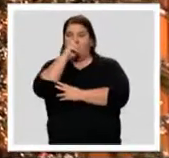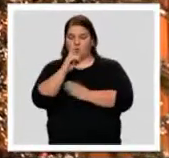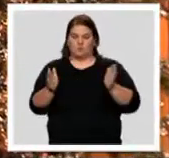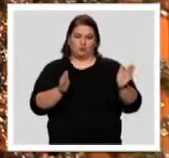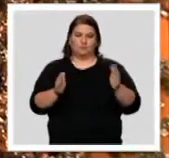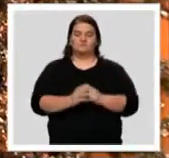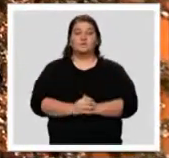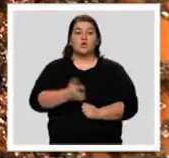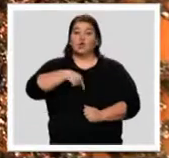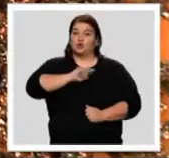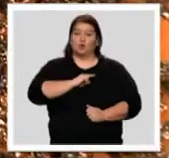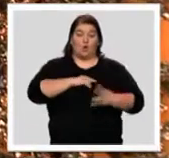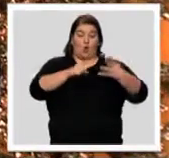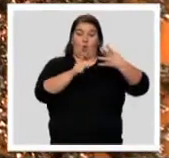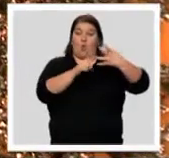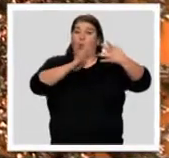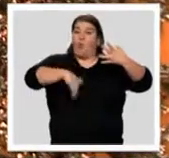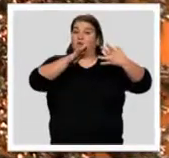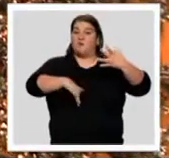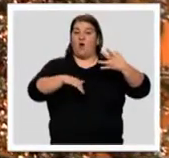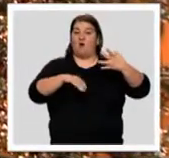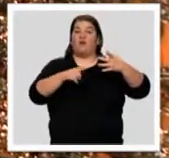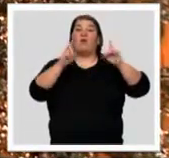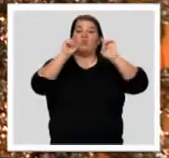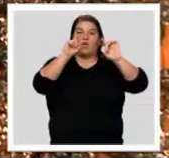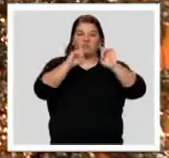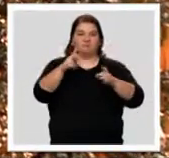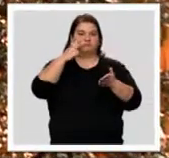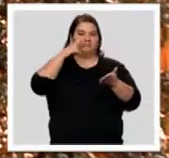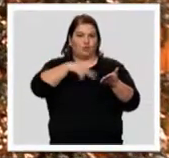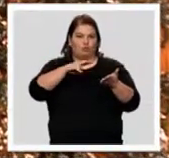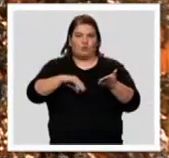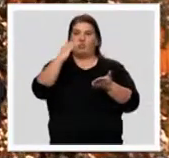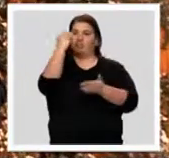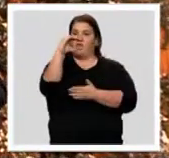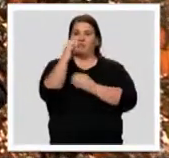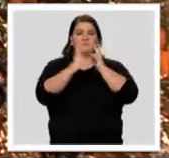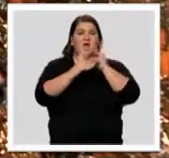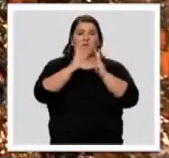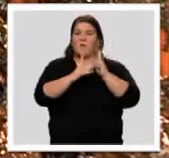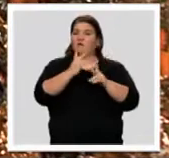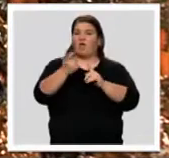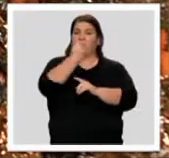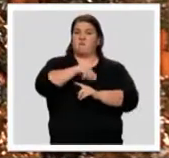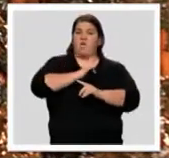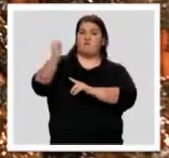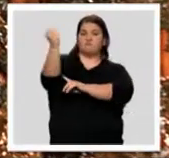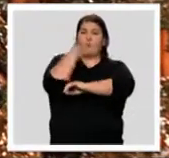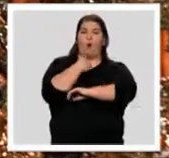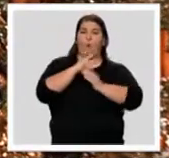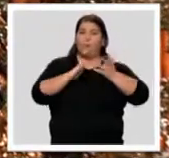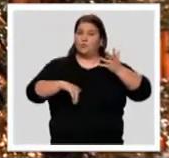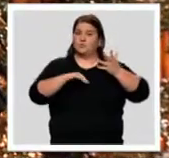años. Somos los penúltimos en España en educación, en lectura, en ciencia y en matemáticas, y eso